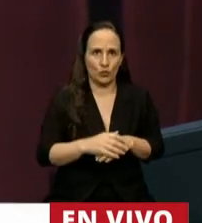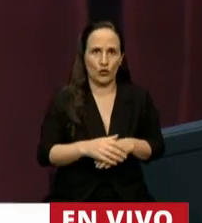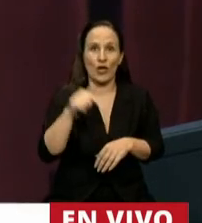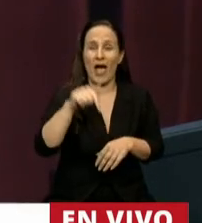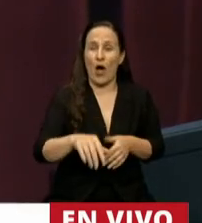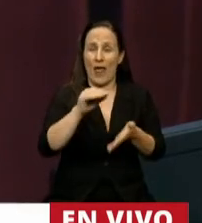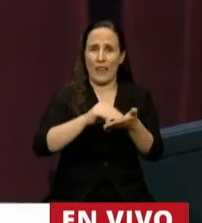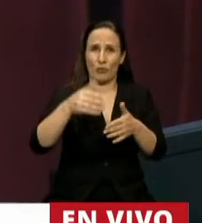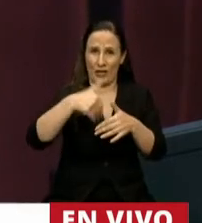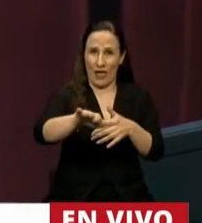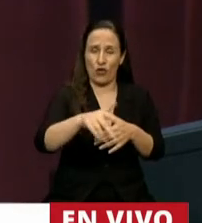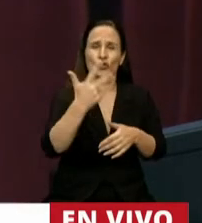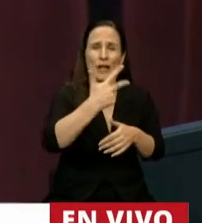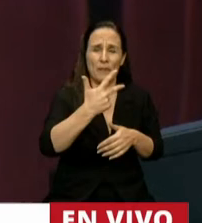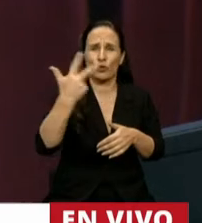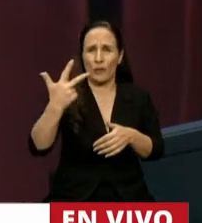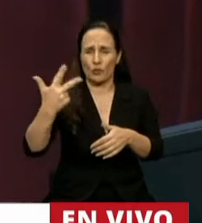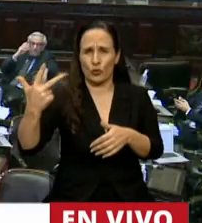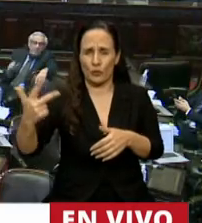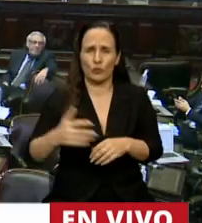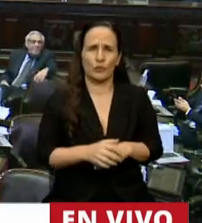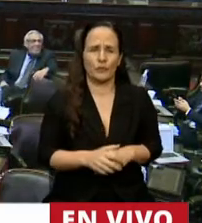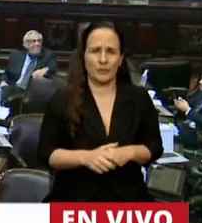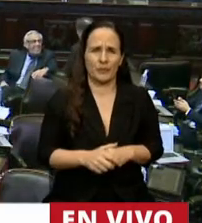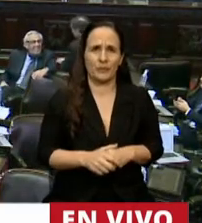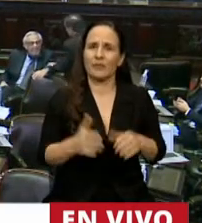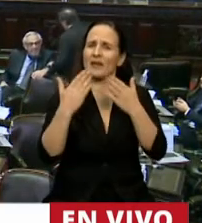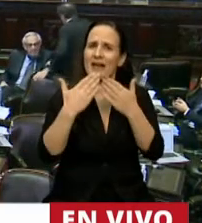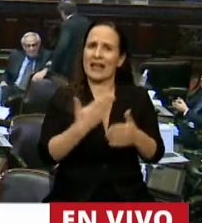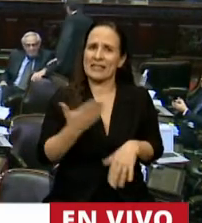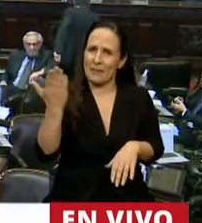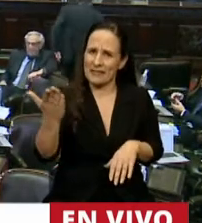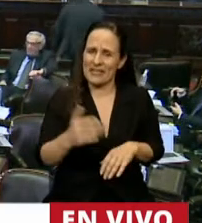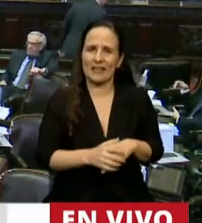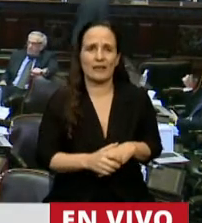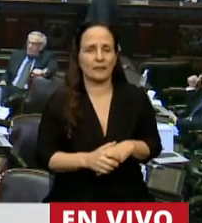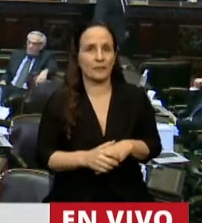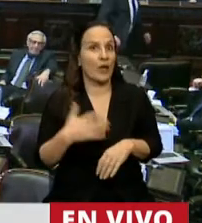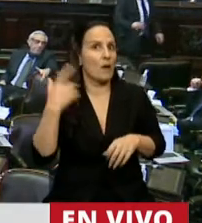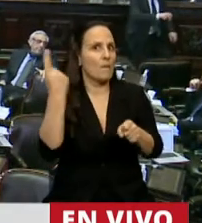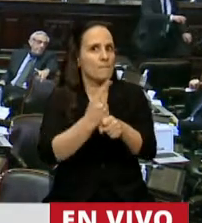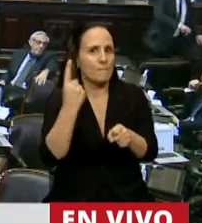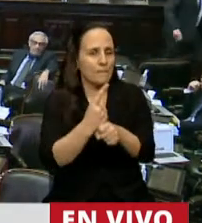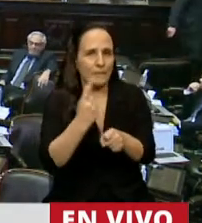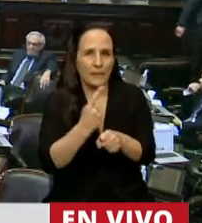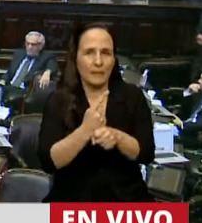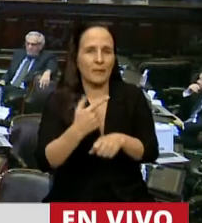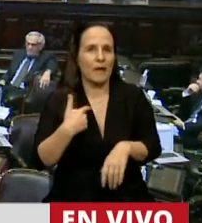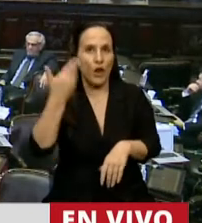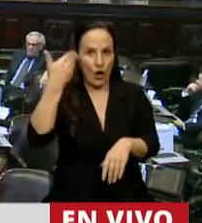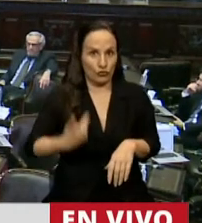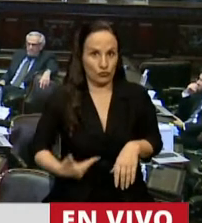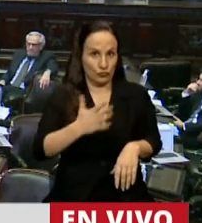diputados de ahora en adelante, tres minutos cada uno. Gracias, presidente. Primero que nada, quien les habla,